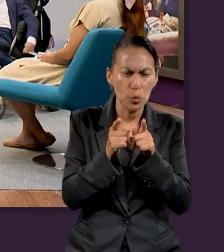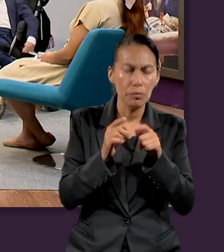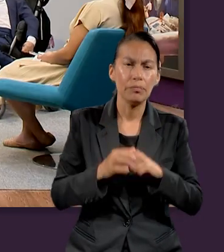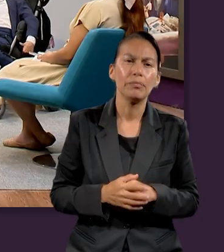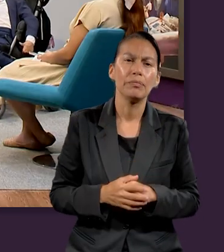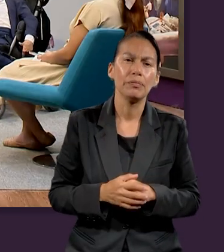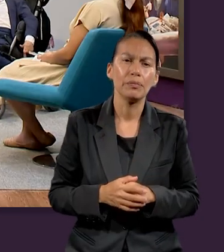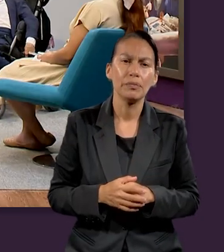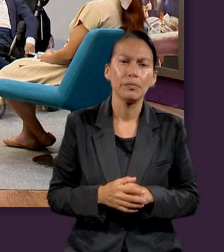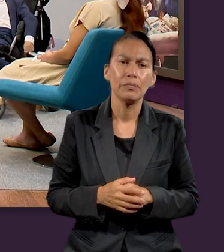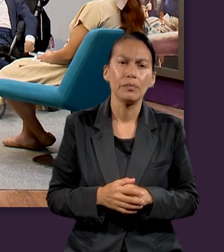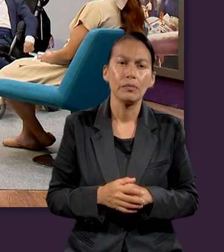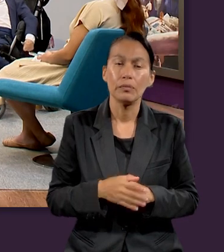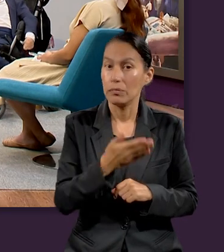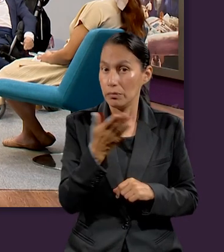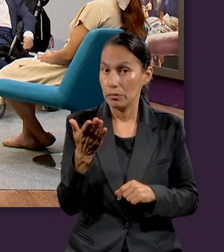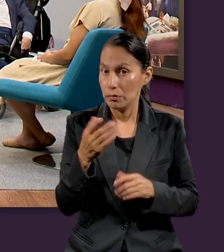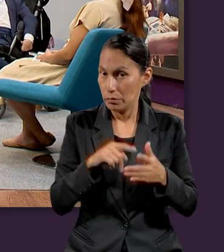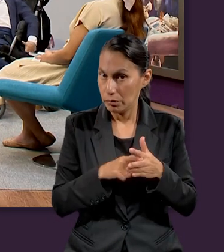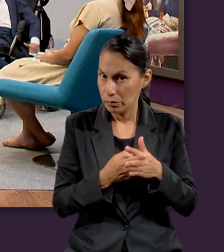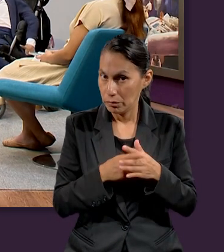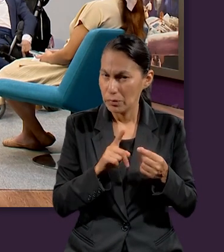brevemente. ¿Quién quiere empezar?